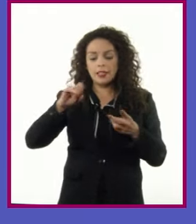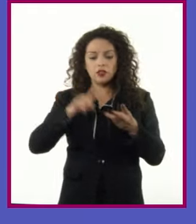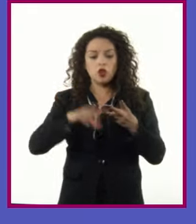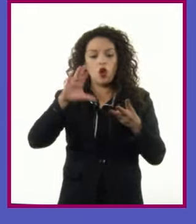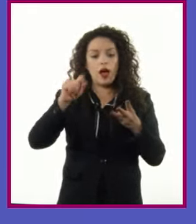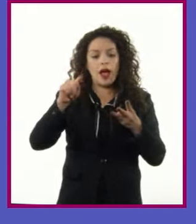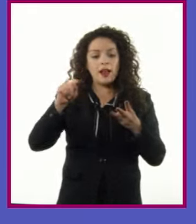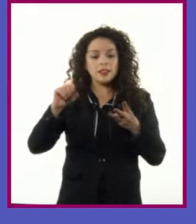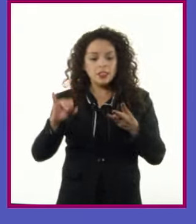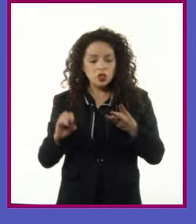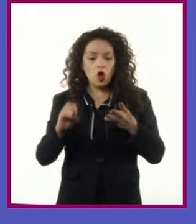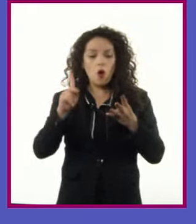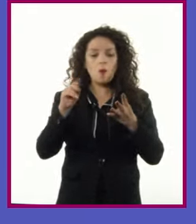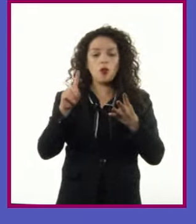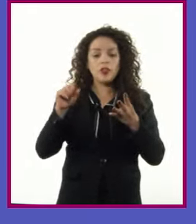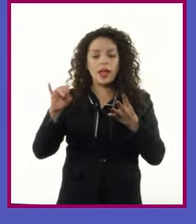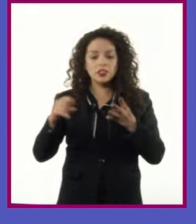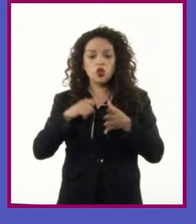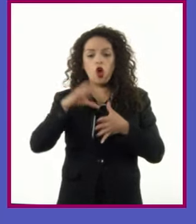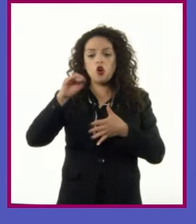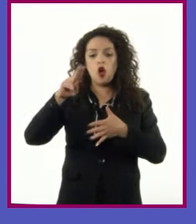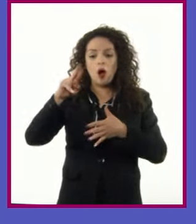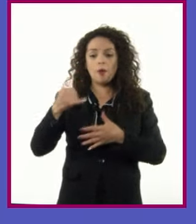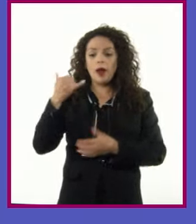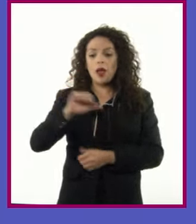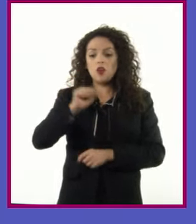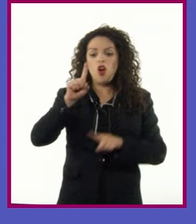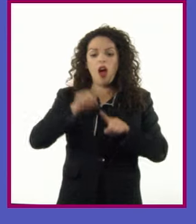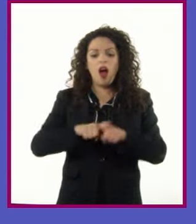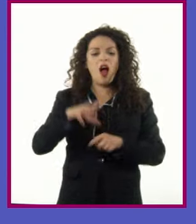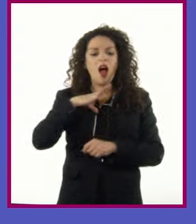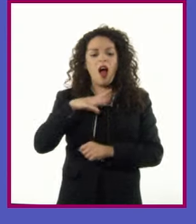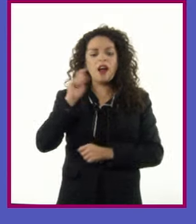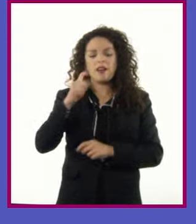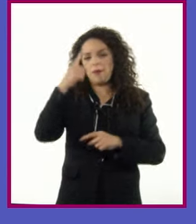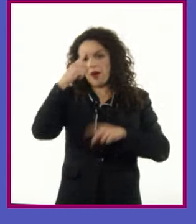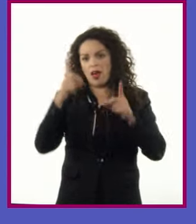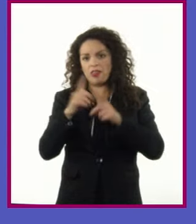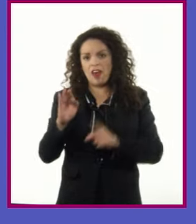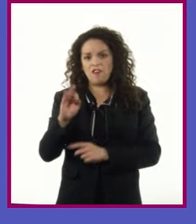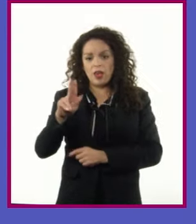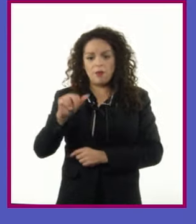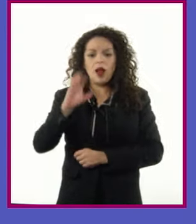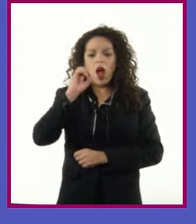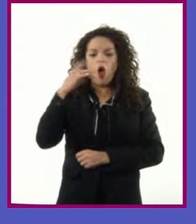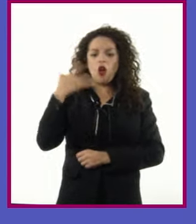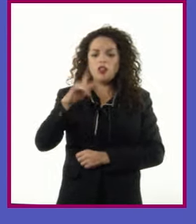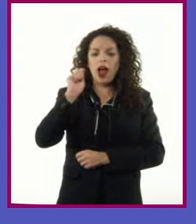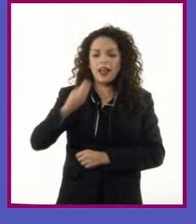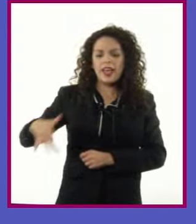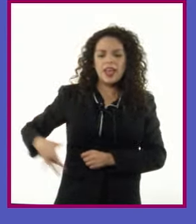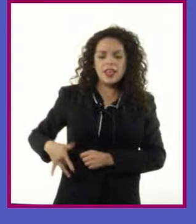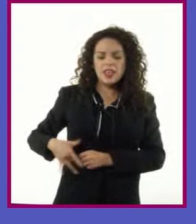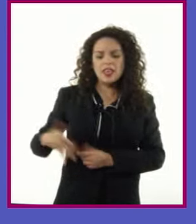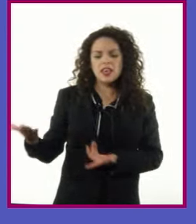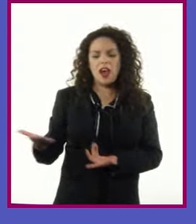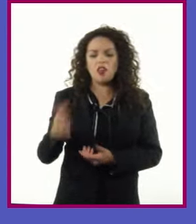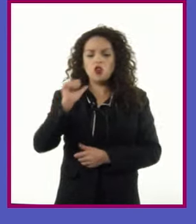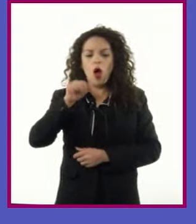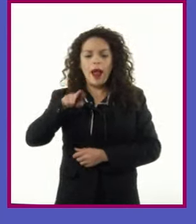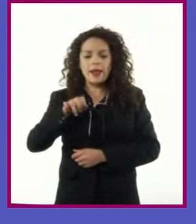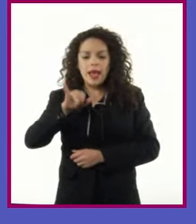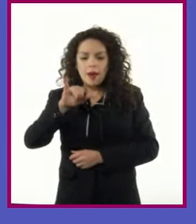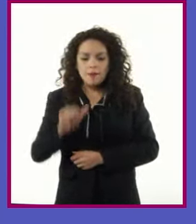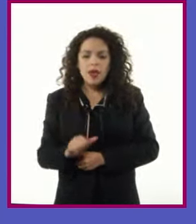dietética Se les atribuyen algunas propiedades medicinales Como el alivio de problemas del hígado, anemia, úlceras gástricas y